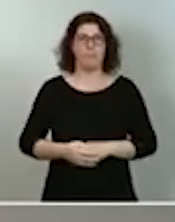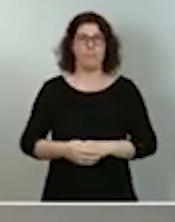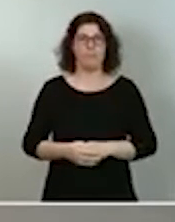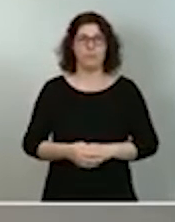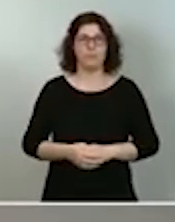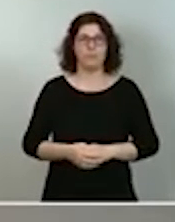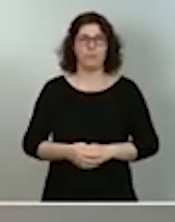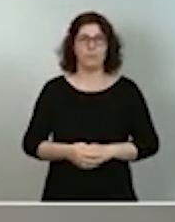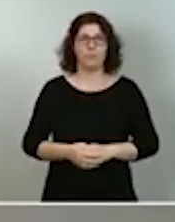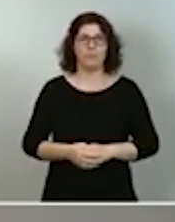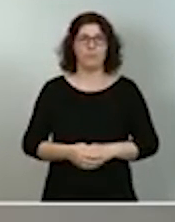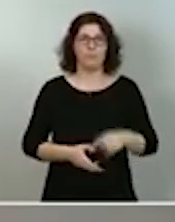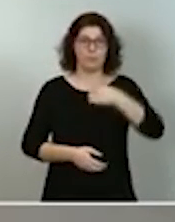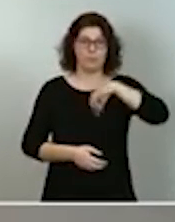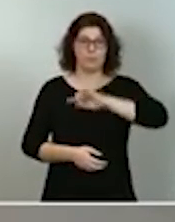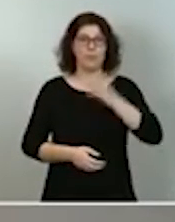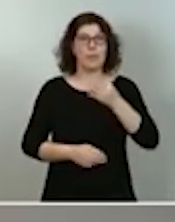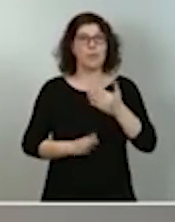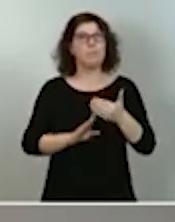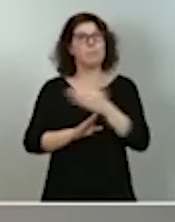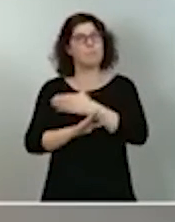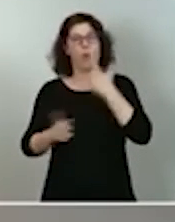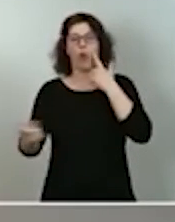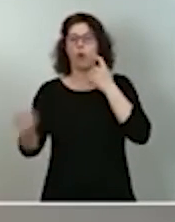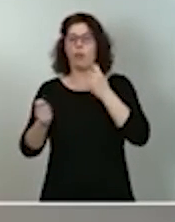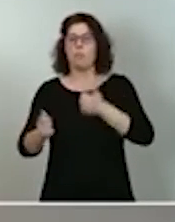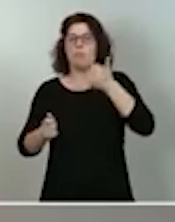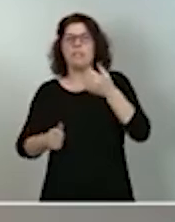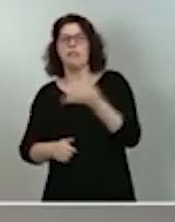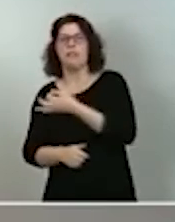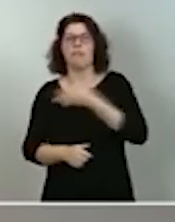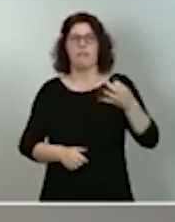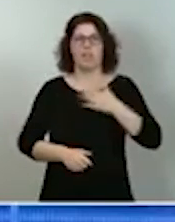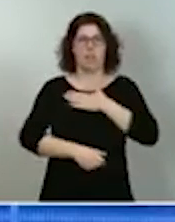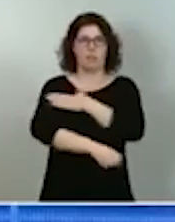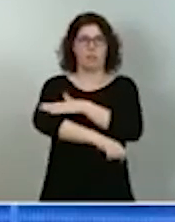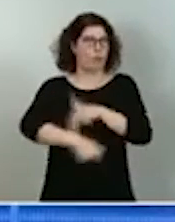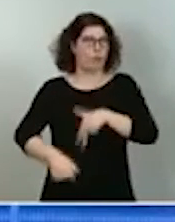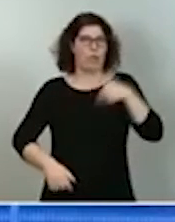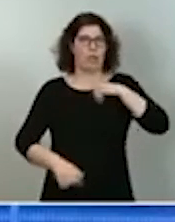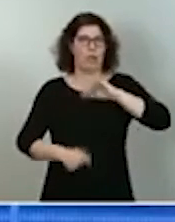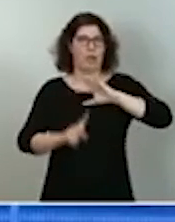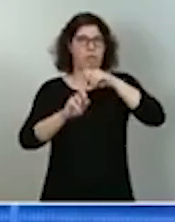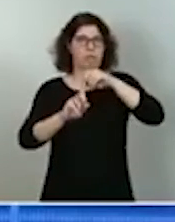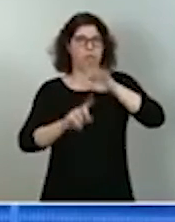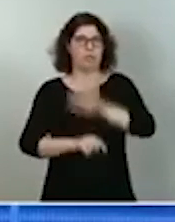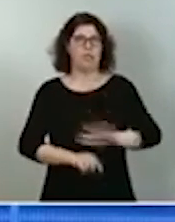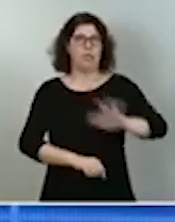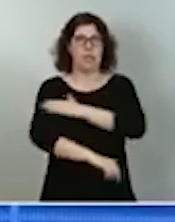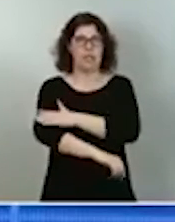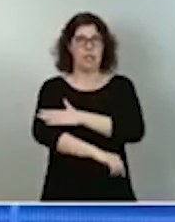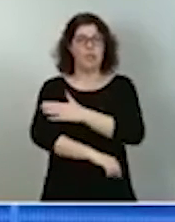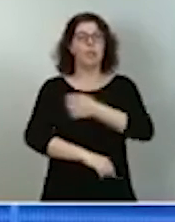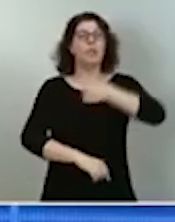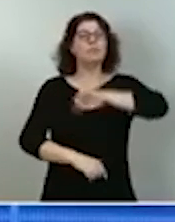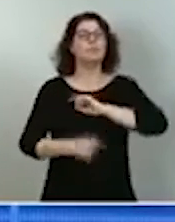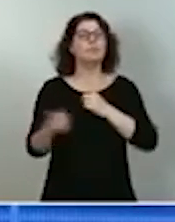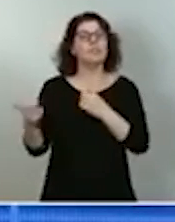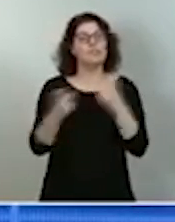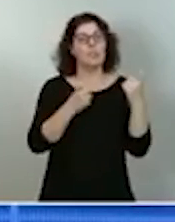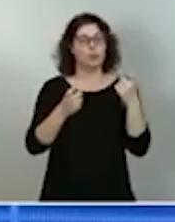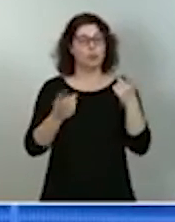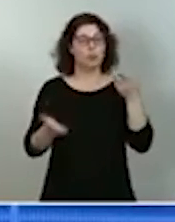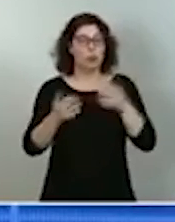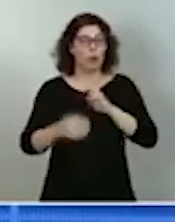niveles de coordinación mucho más eficientes en la Administración General del Estado y los necesitamos en relación a las otras Administraciones